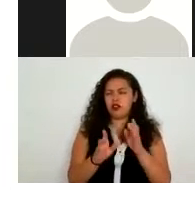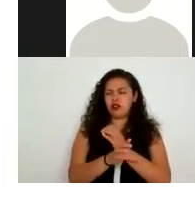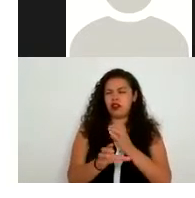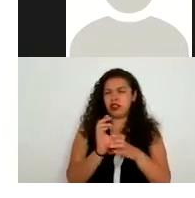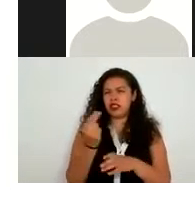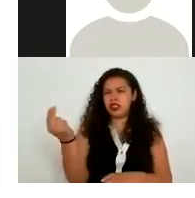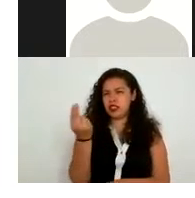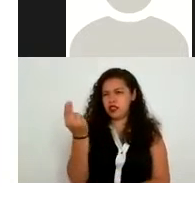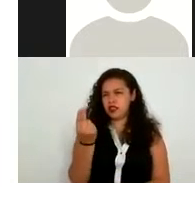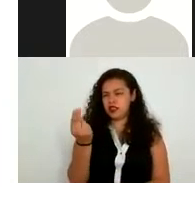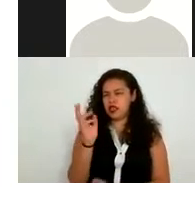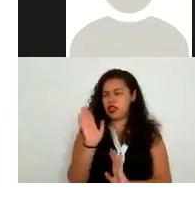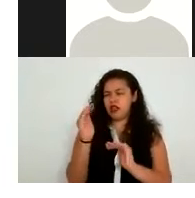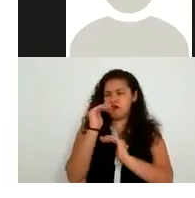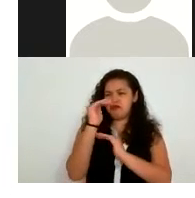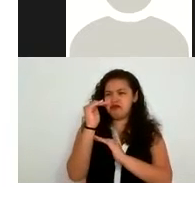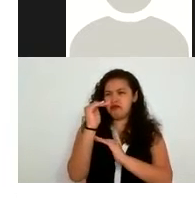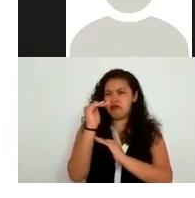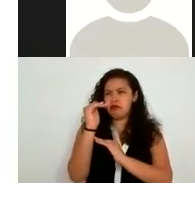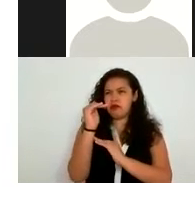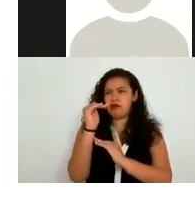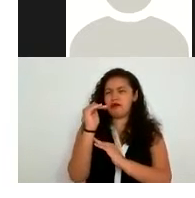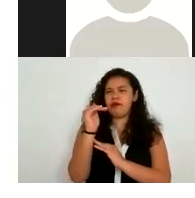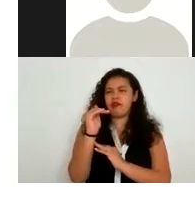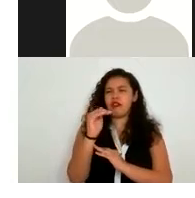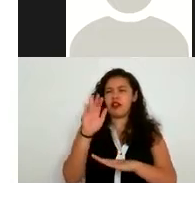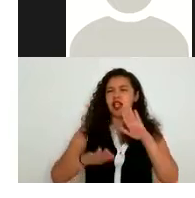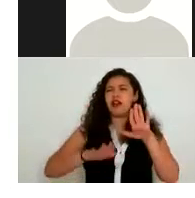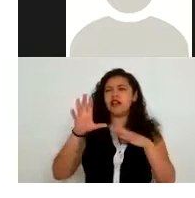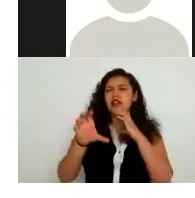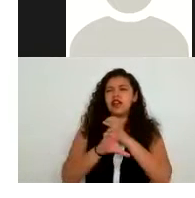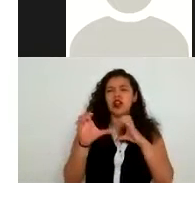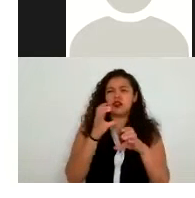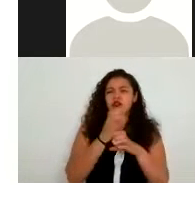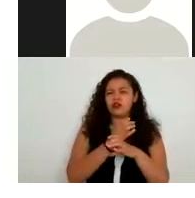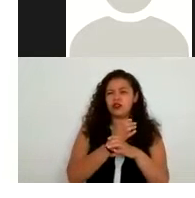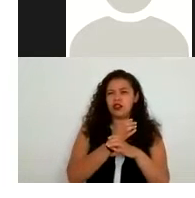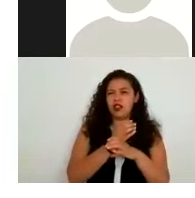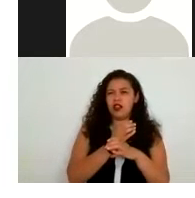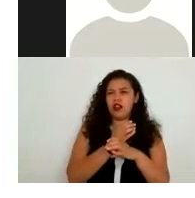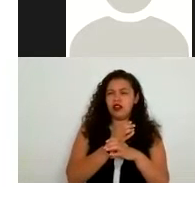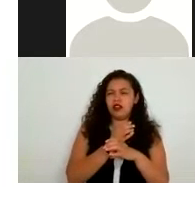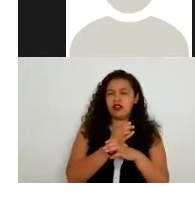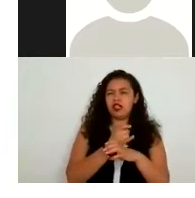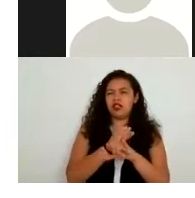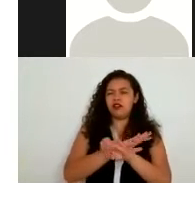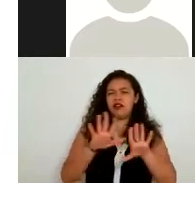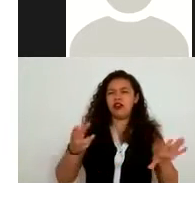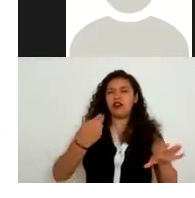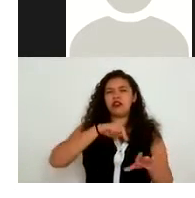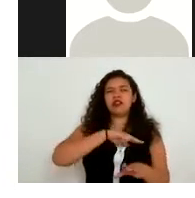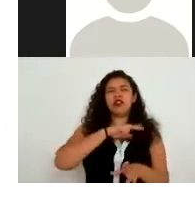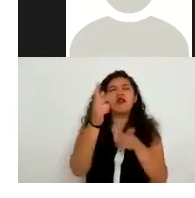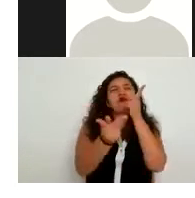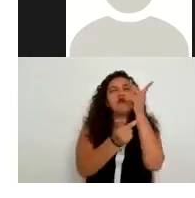algunos requerimientos han sido la base de datos o los datos que en algún momento se han ido se fueron añadiendo